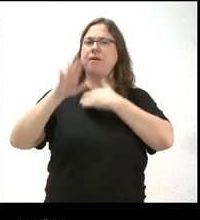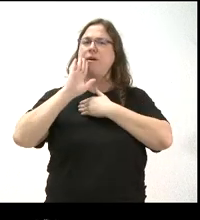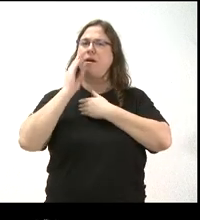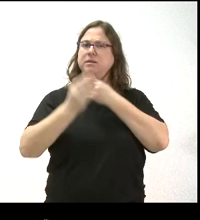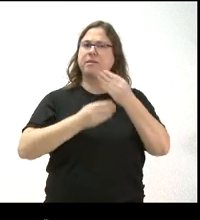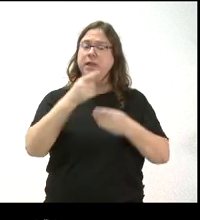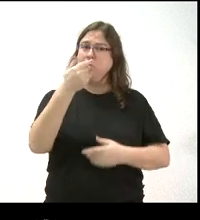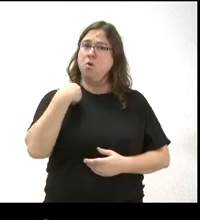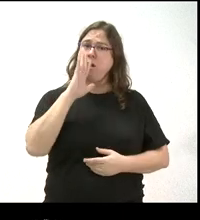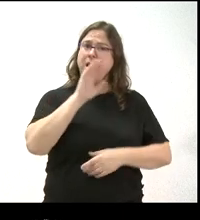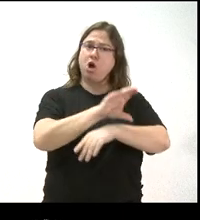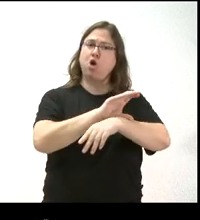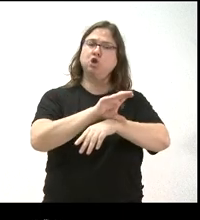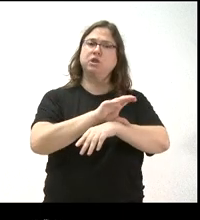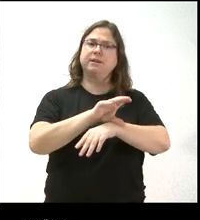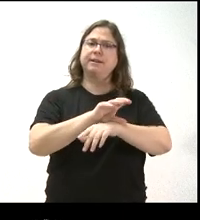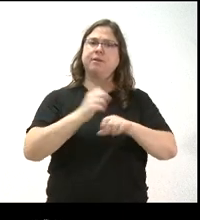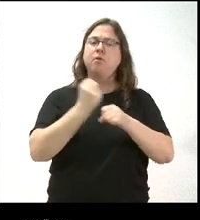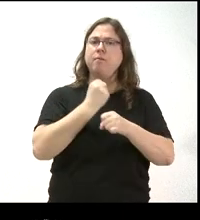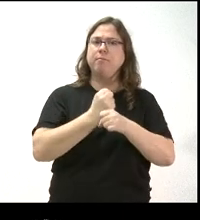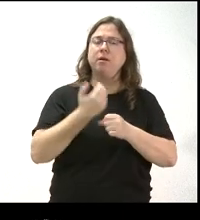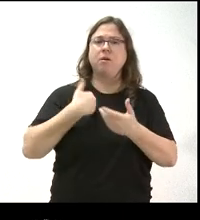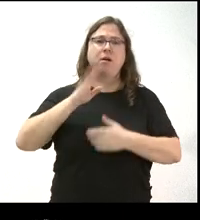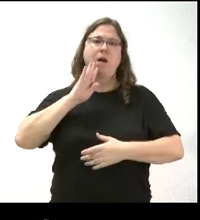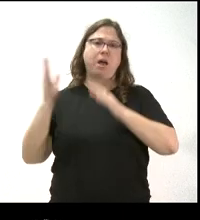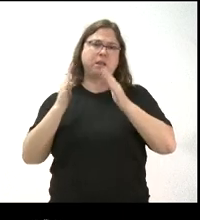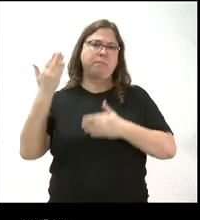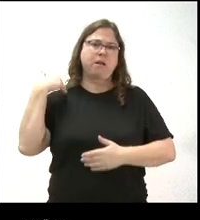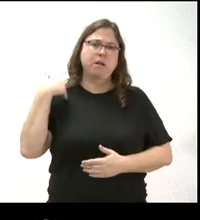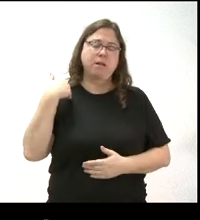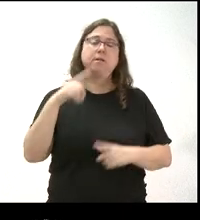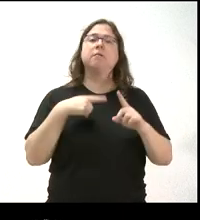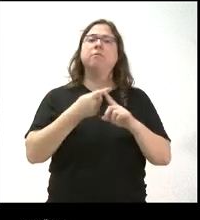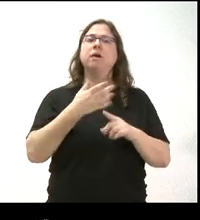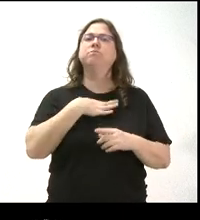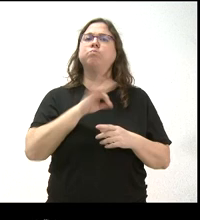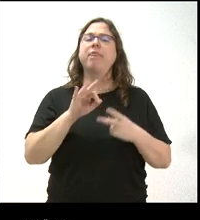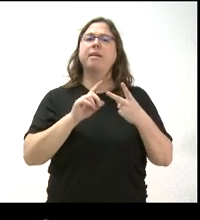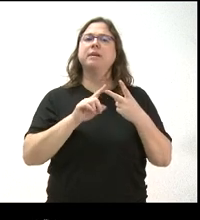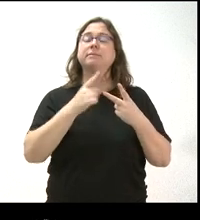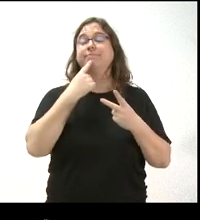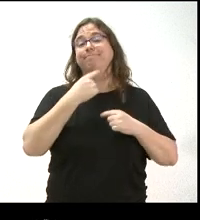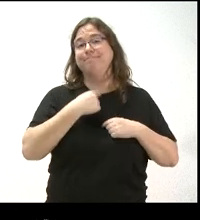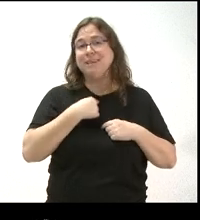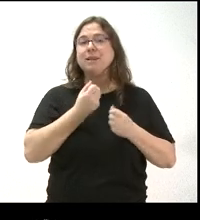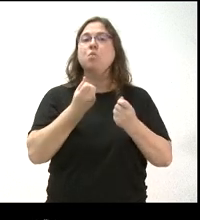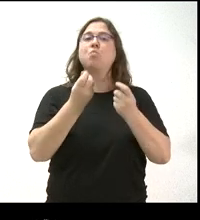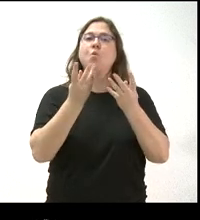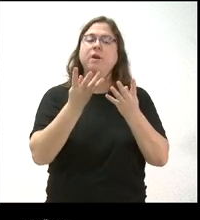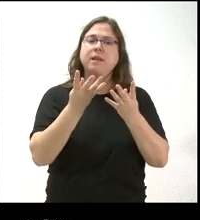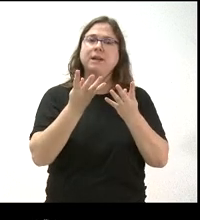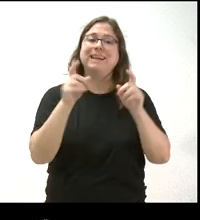siendo usted consejero de empleo en la anterior etapa. Y si nos puede facilitar el número de